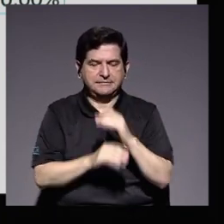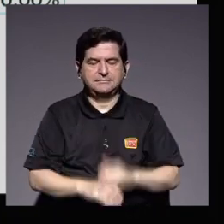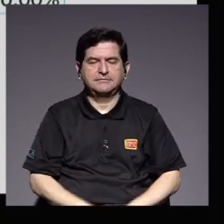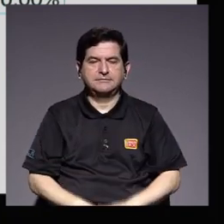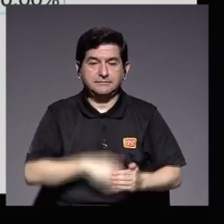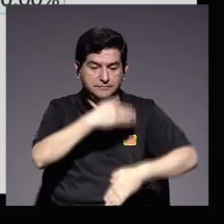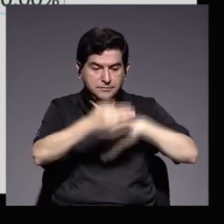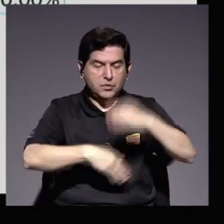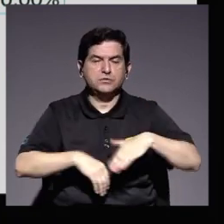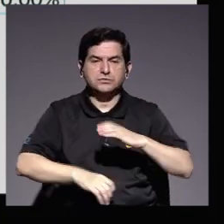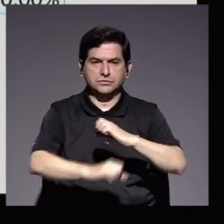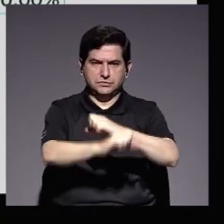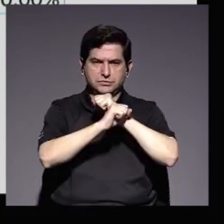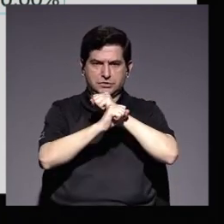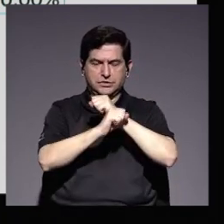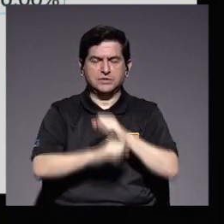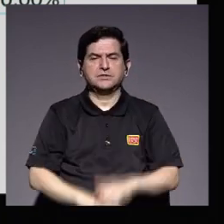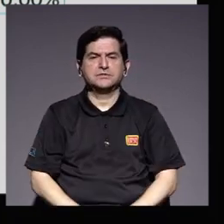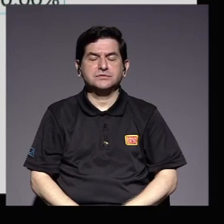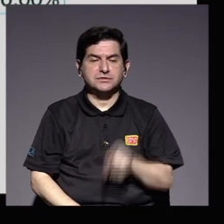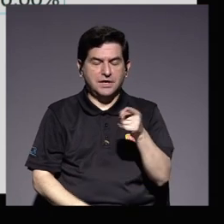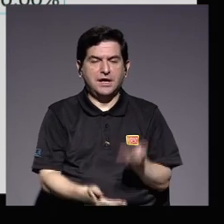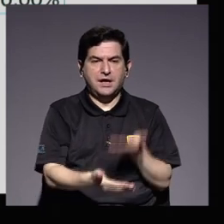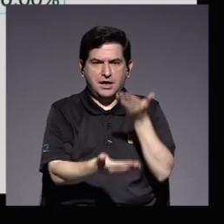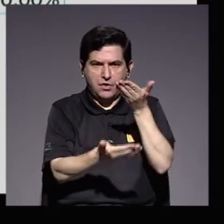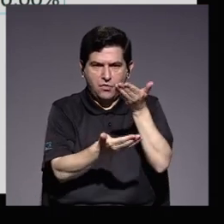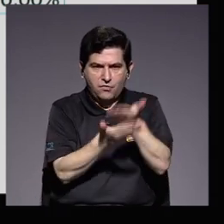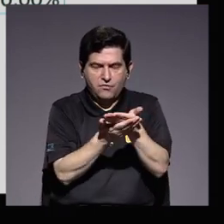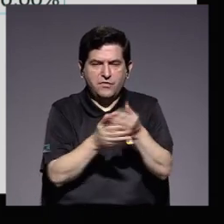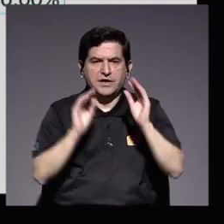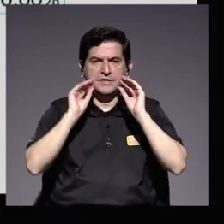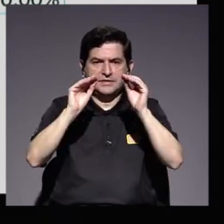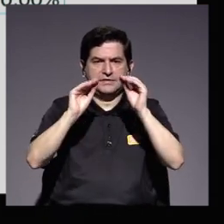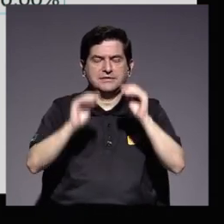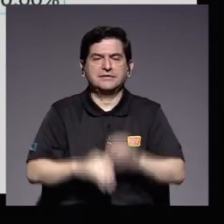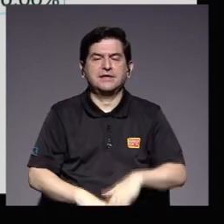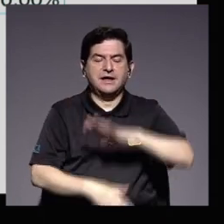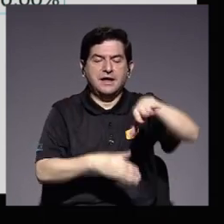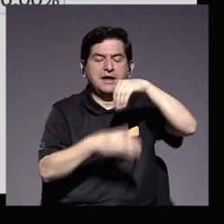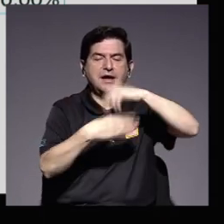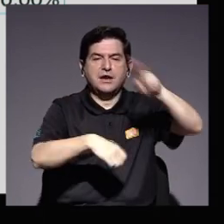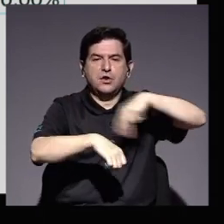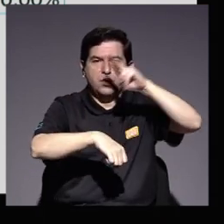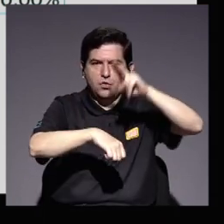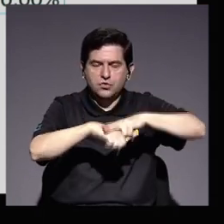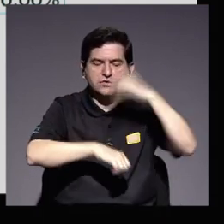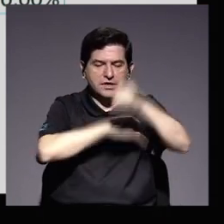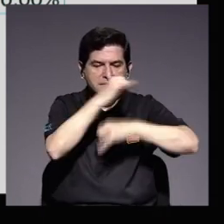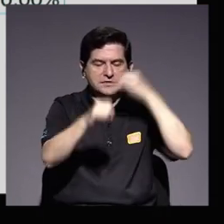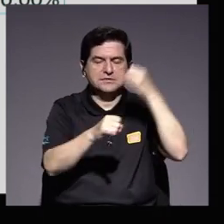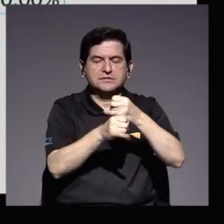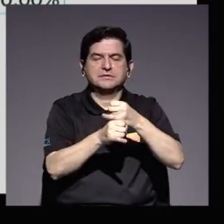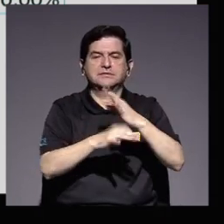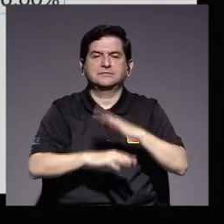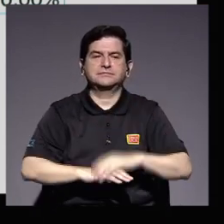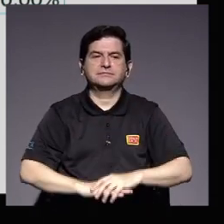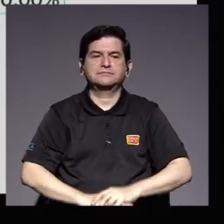un proceso que garantiza la permanencia de la oferta académica precisamente en el contexto nacional e internacional